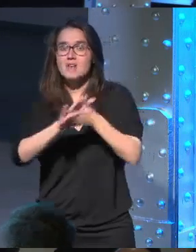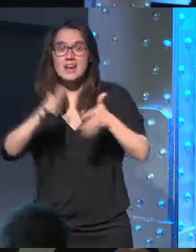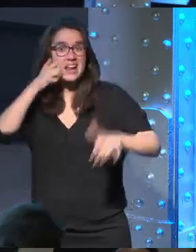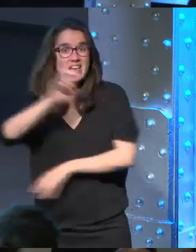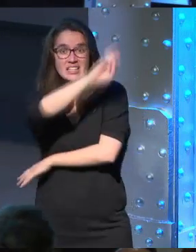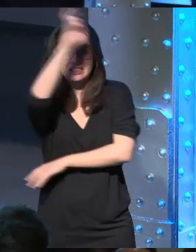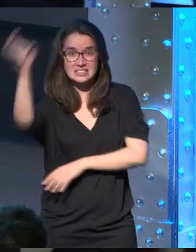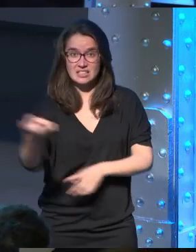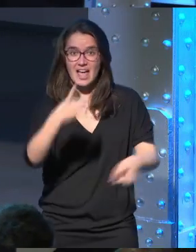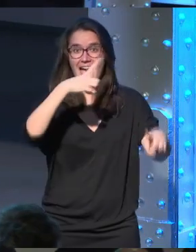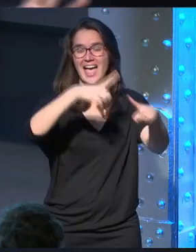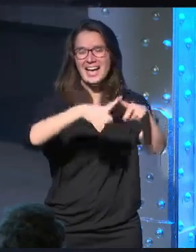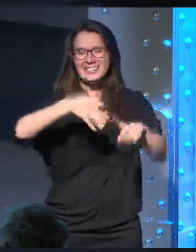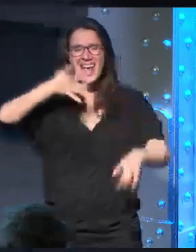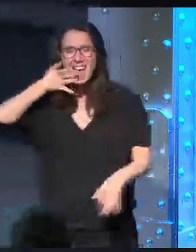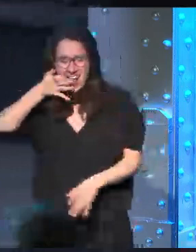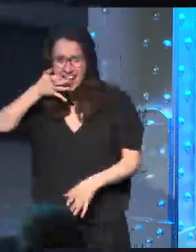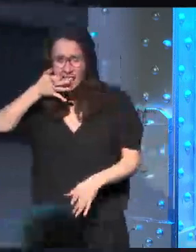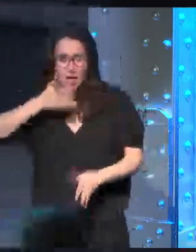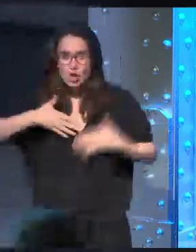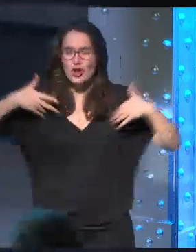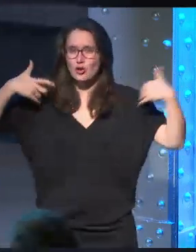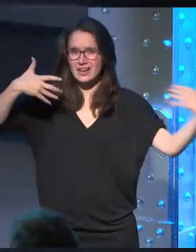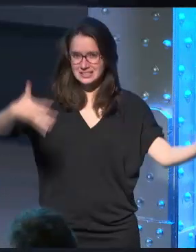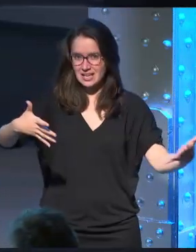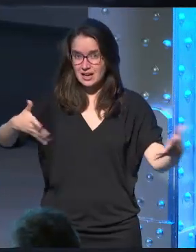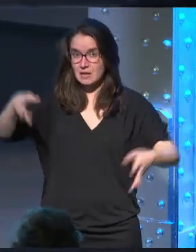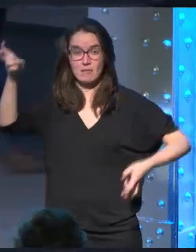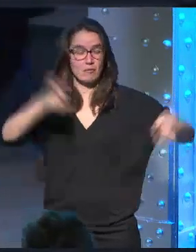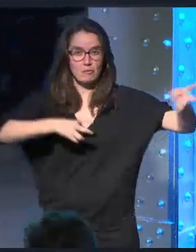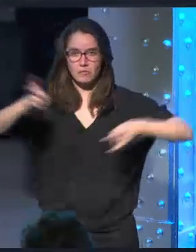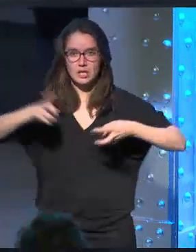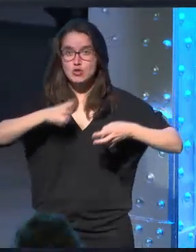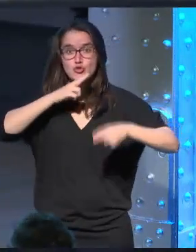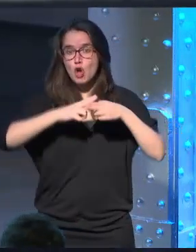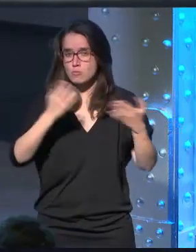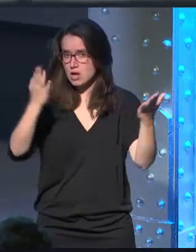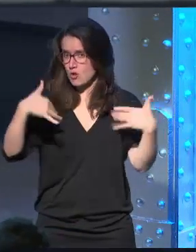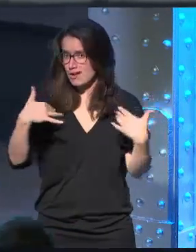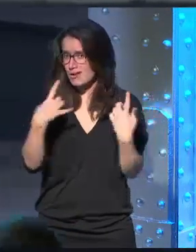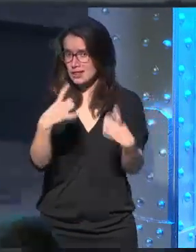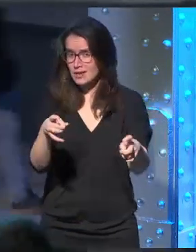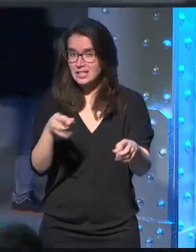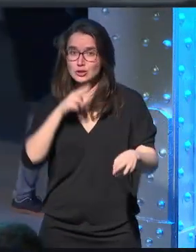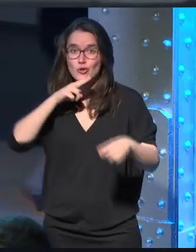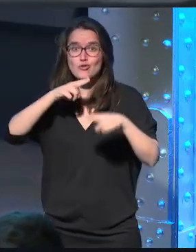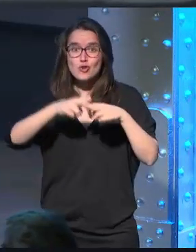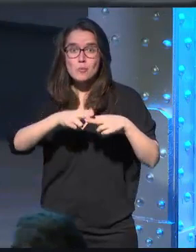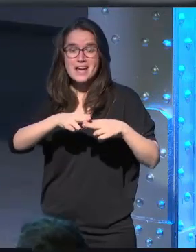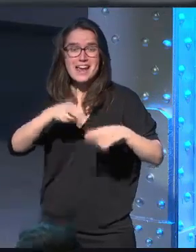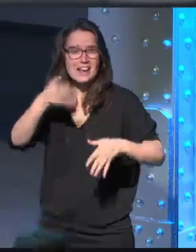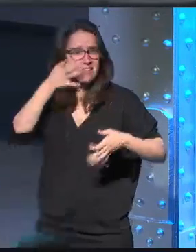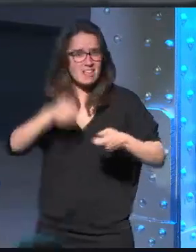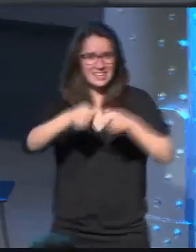el X-Reality, lo que sea que venga y que vaya a venir, no vamos a ponerles nombres y a eso le hemos llamado Realidad